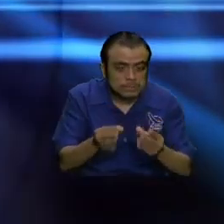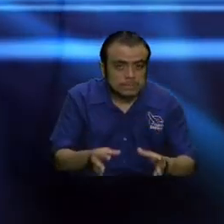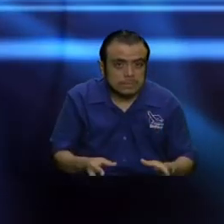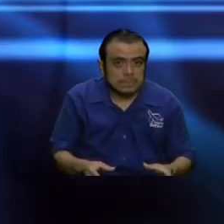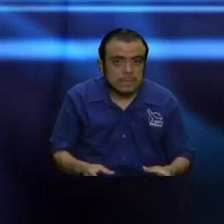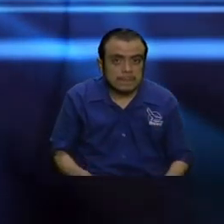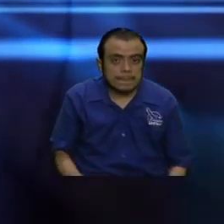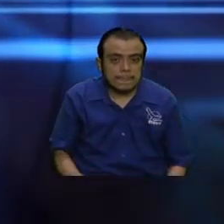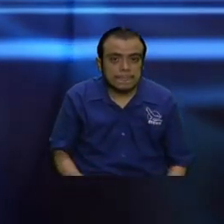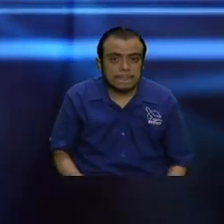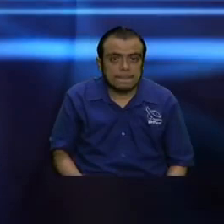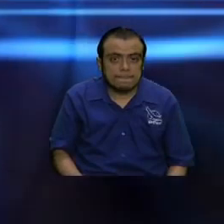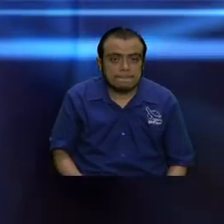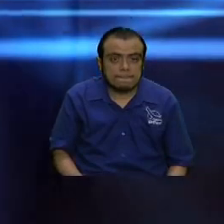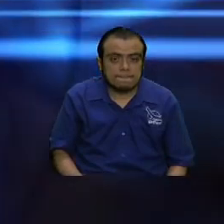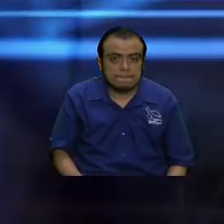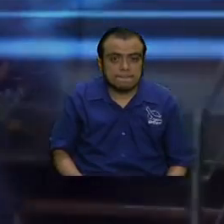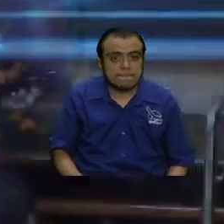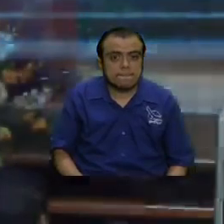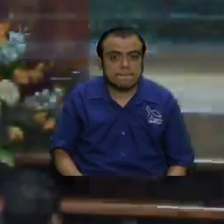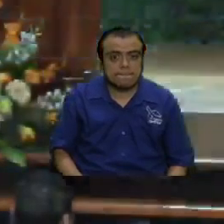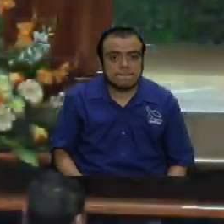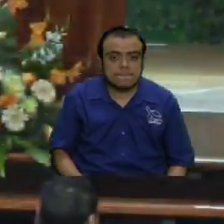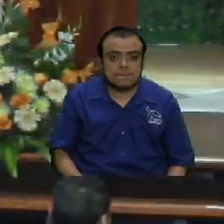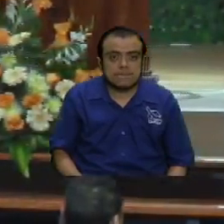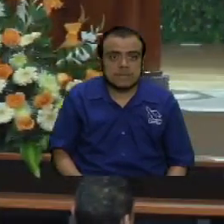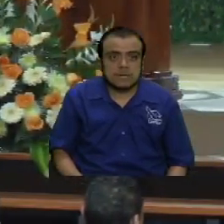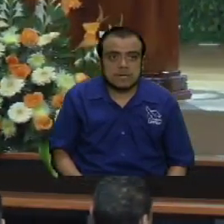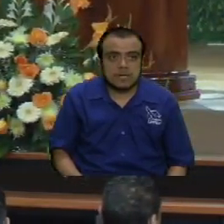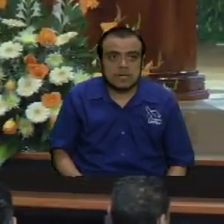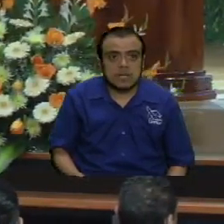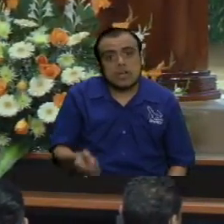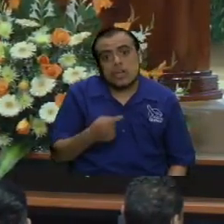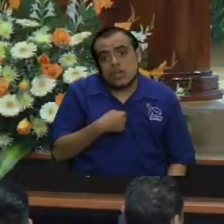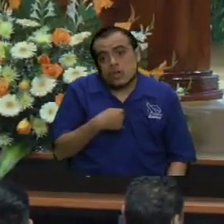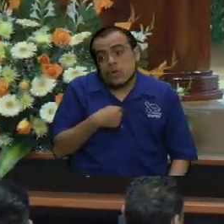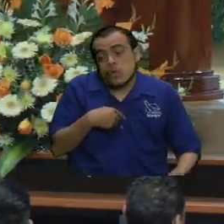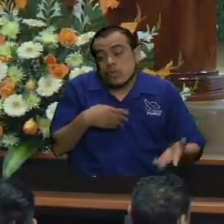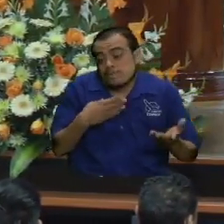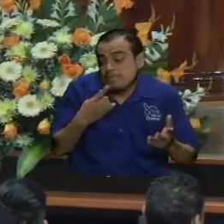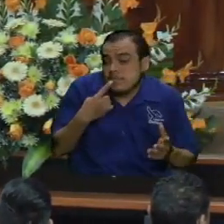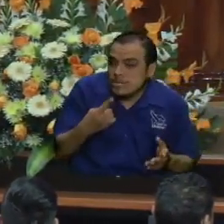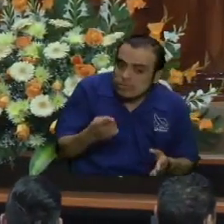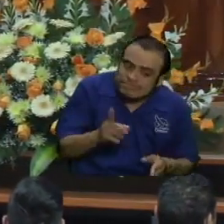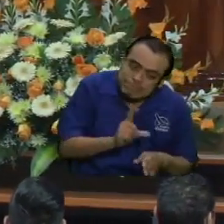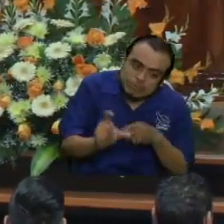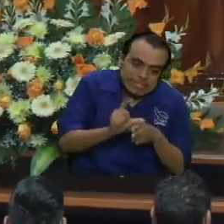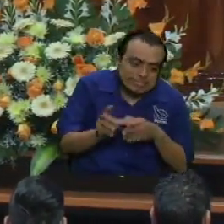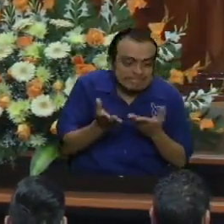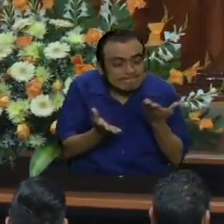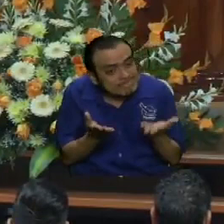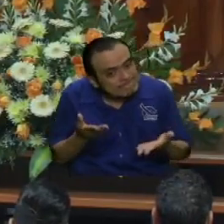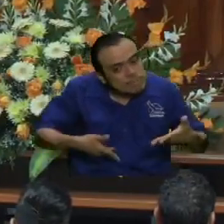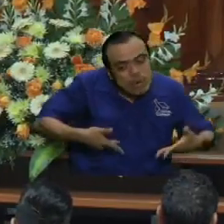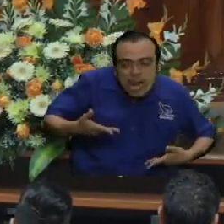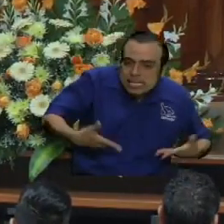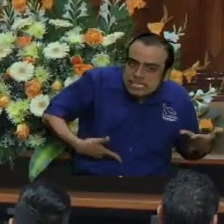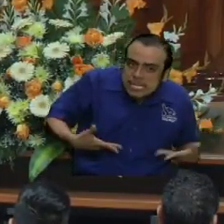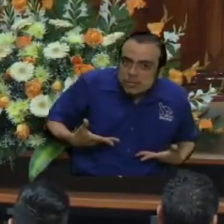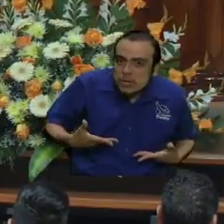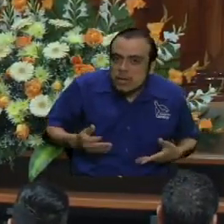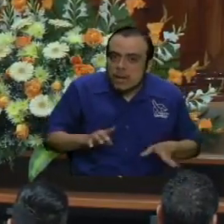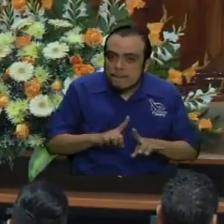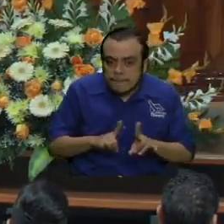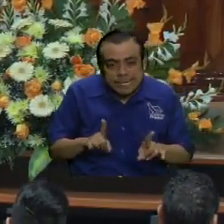Mire hermano, yo a veces digo cosas en broma que, pero que